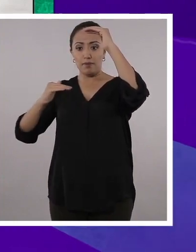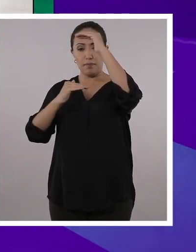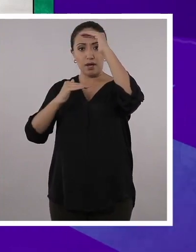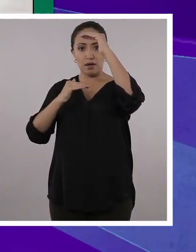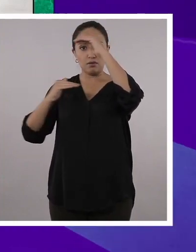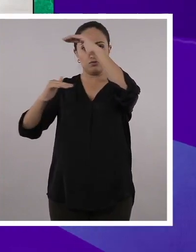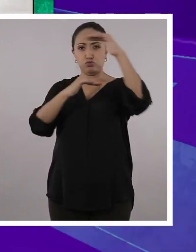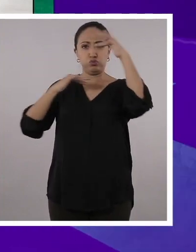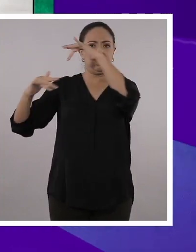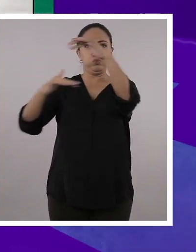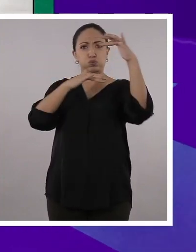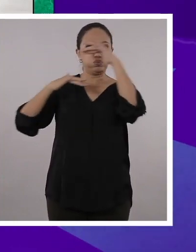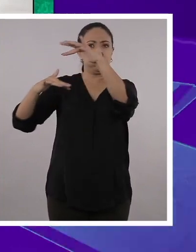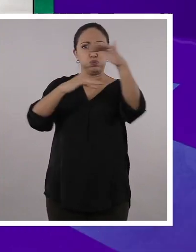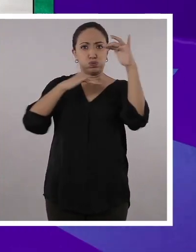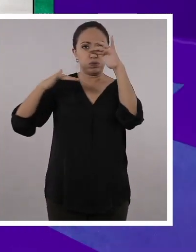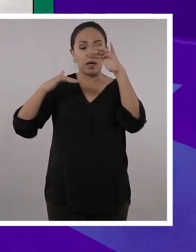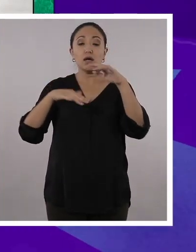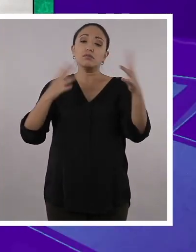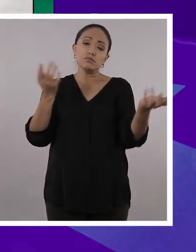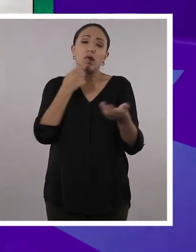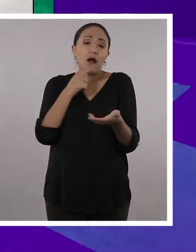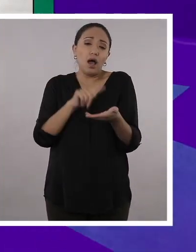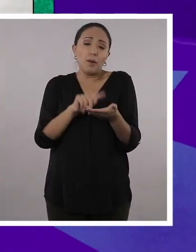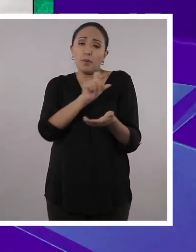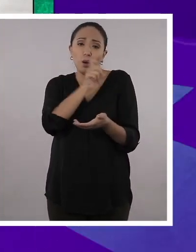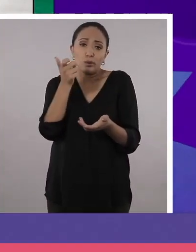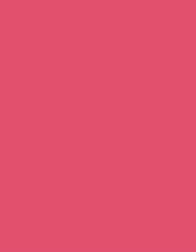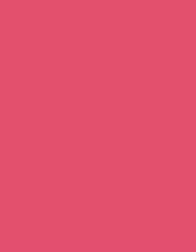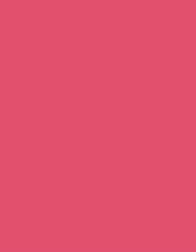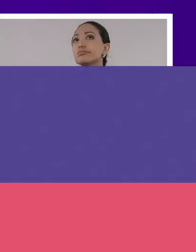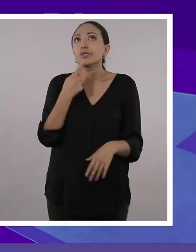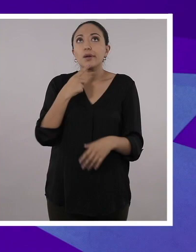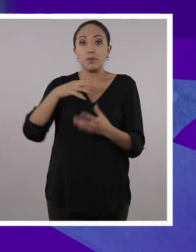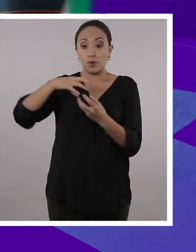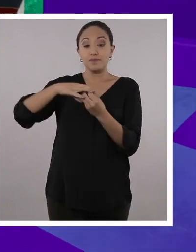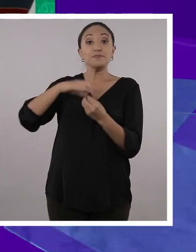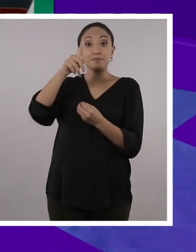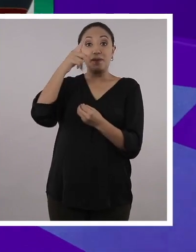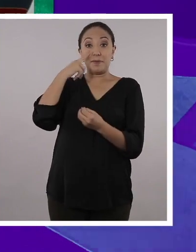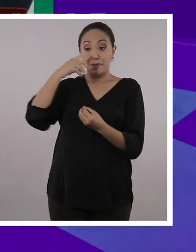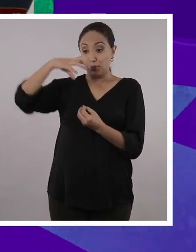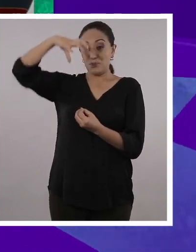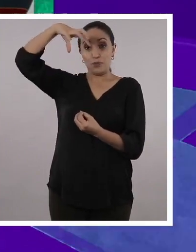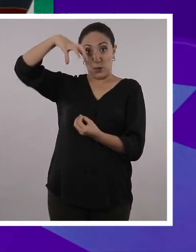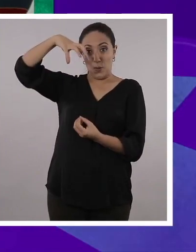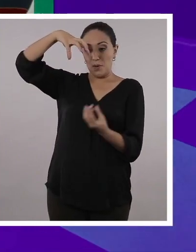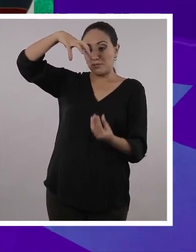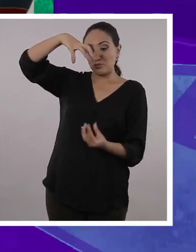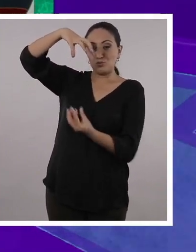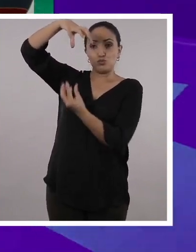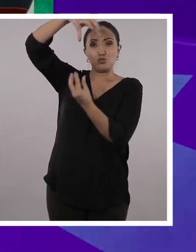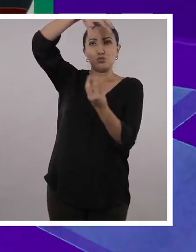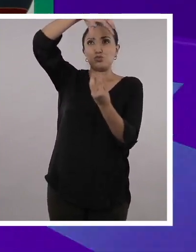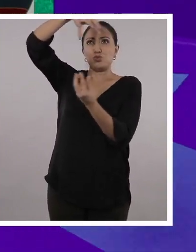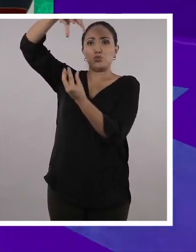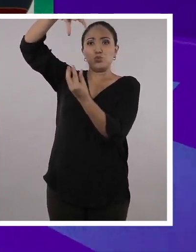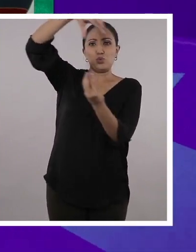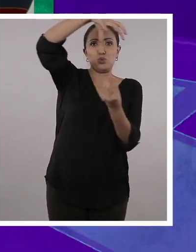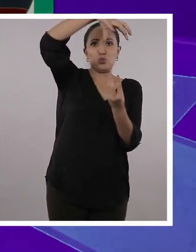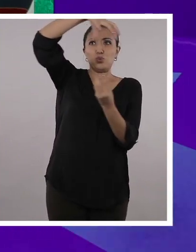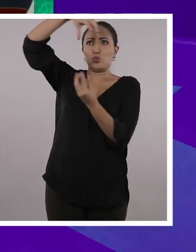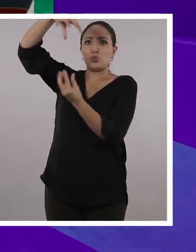Esto va a dar lugar a los huracanes. Pero hay otros ejemplos. Tenemos los globos aerostáticos. ¿Ustedes han visto cómo vuelan?